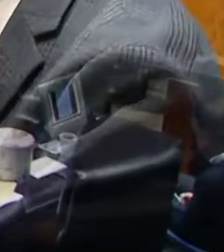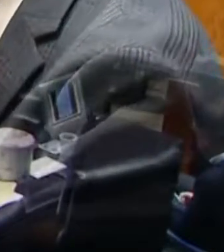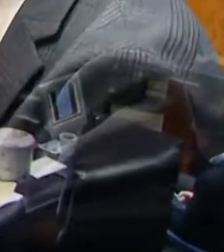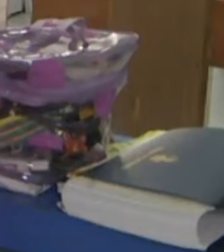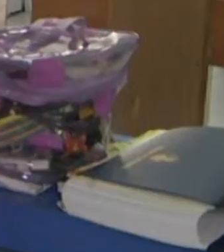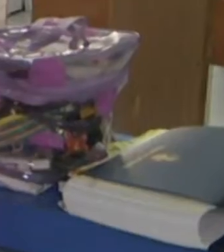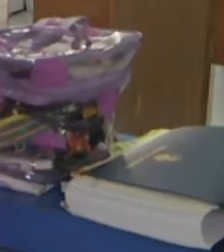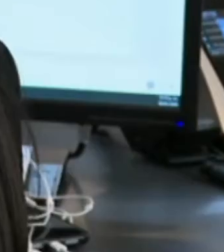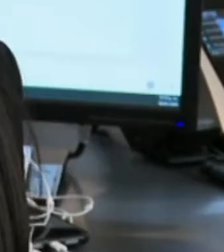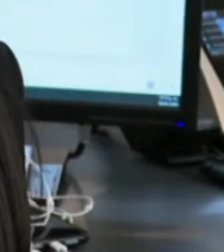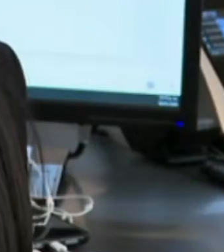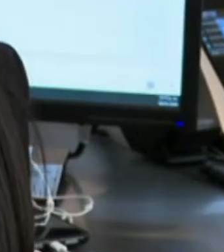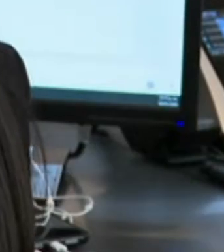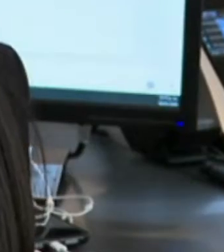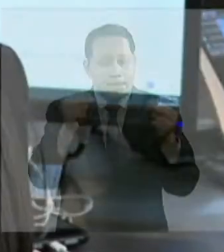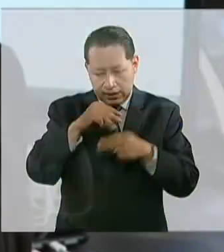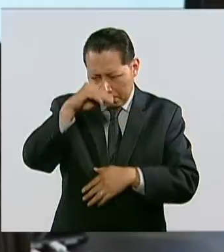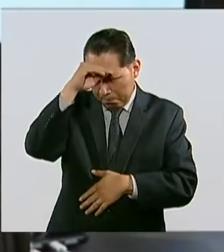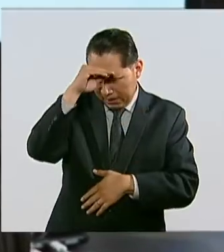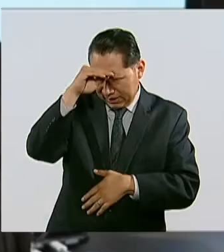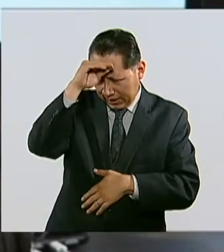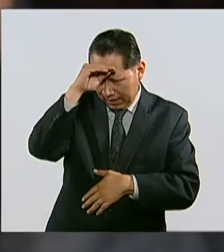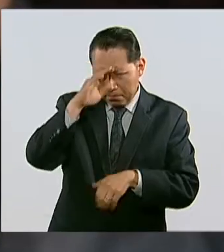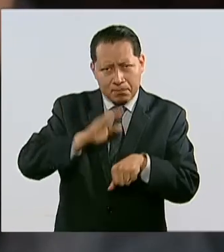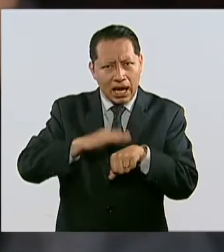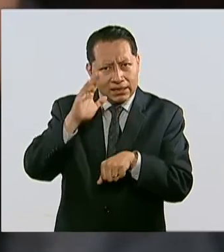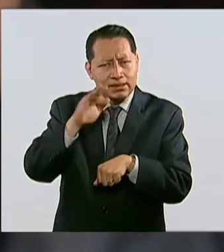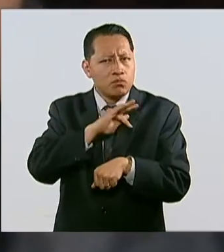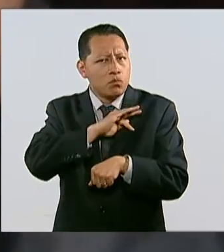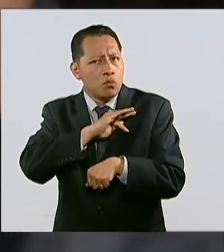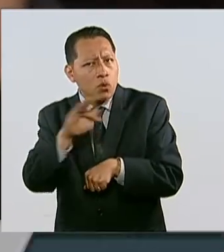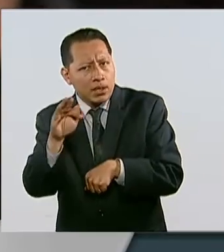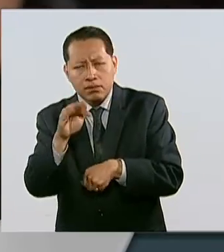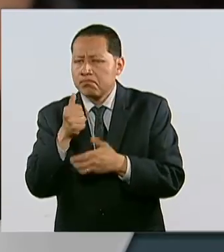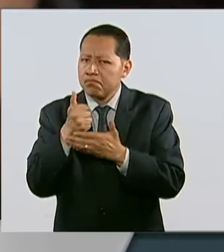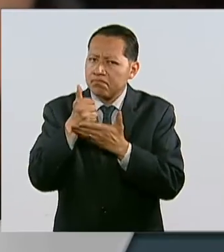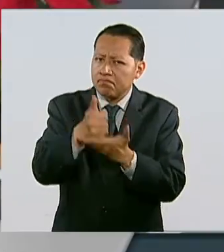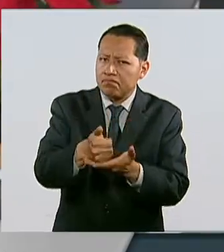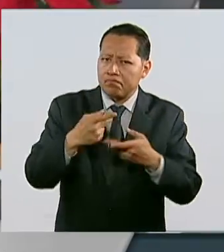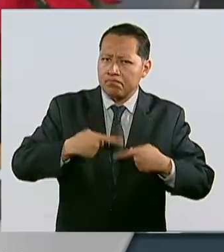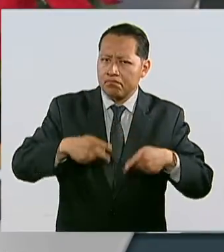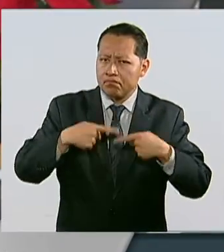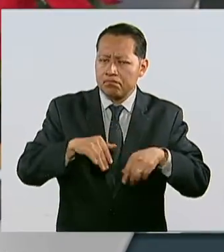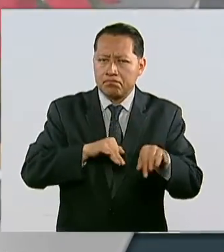Señalaron que se requiere de una reflexión que permita seguir abonando a favor de los trabajadores.